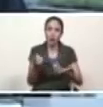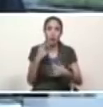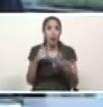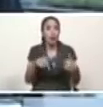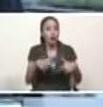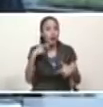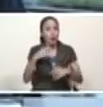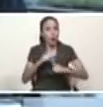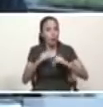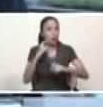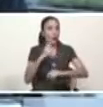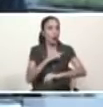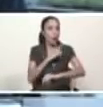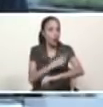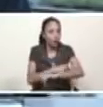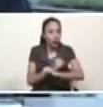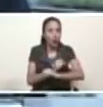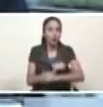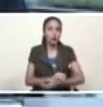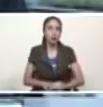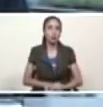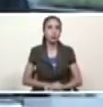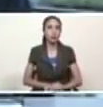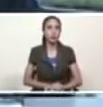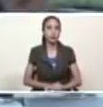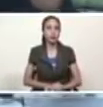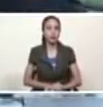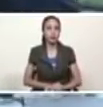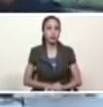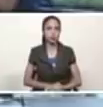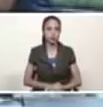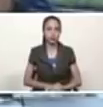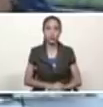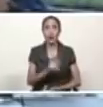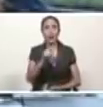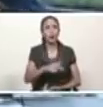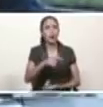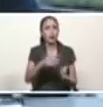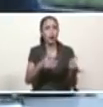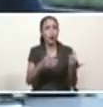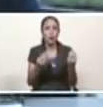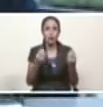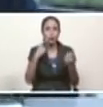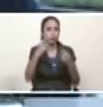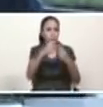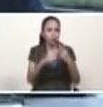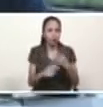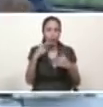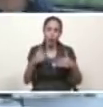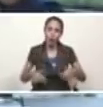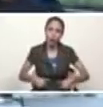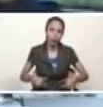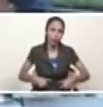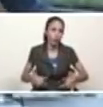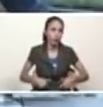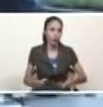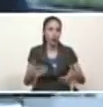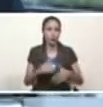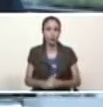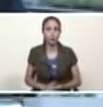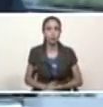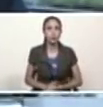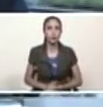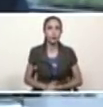que tiene que definitivamente consolidarse mundo multipolar que nosotros estamos empeñados en construir